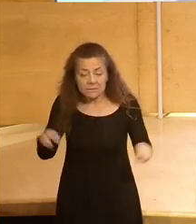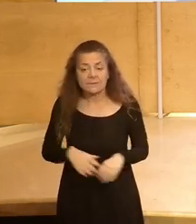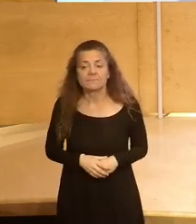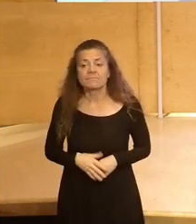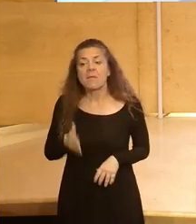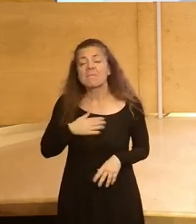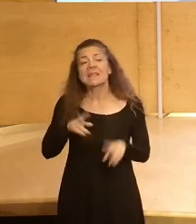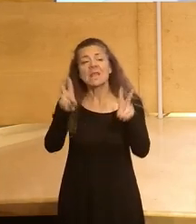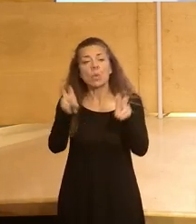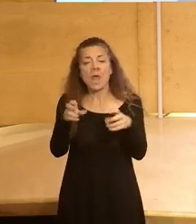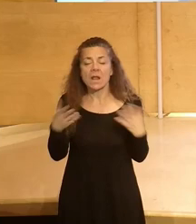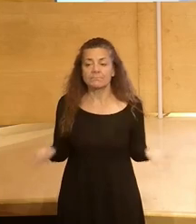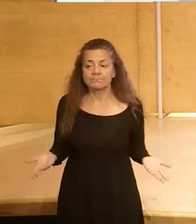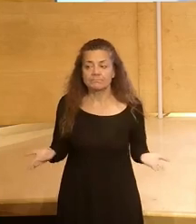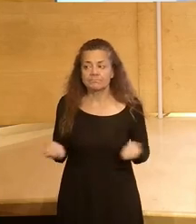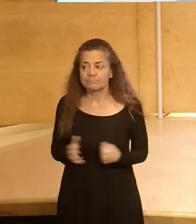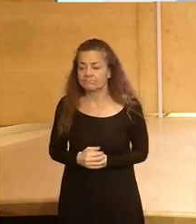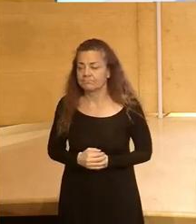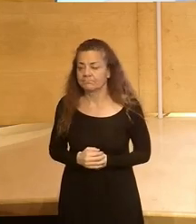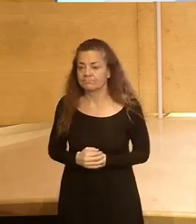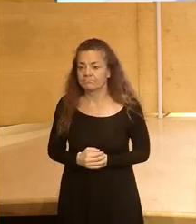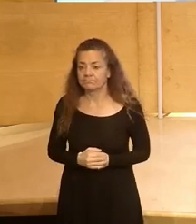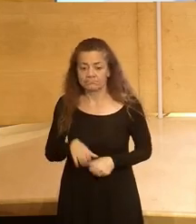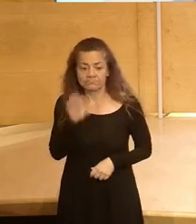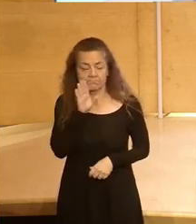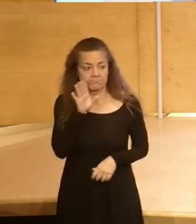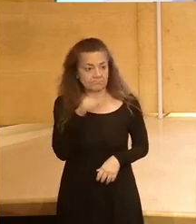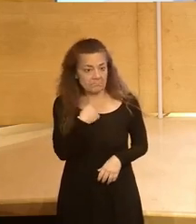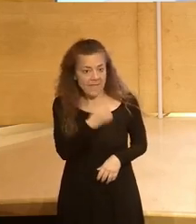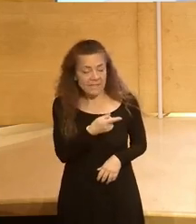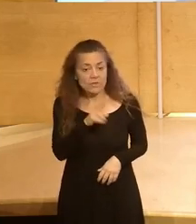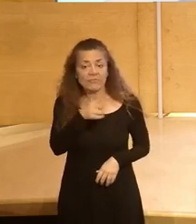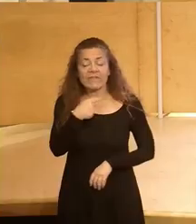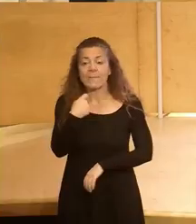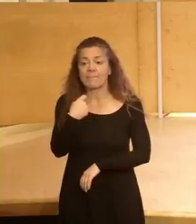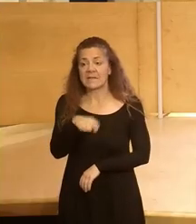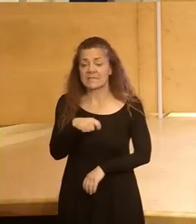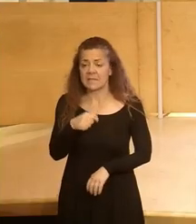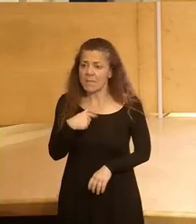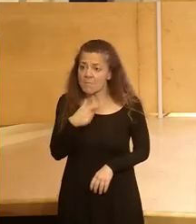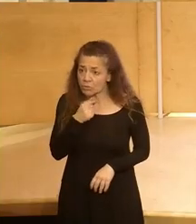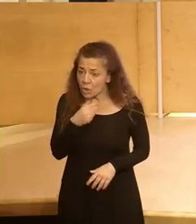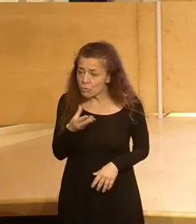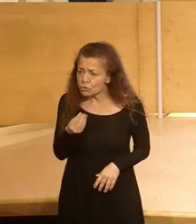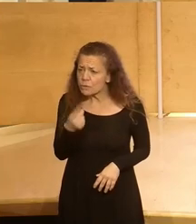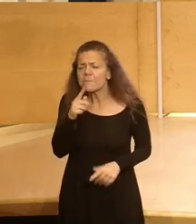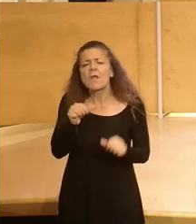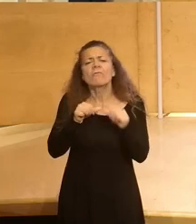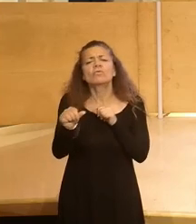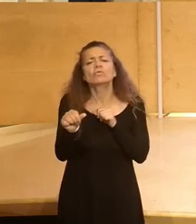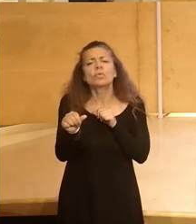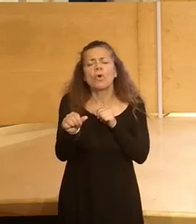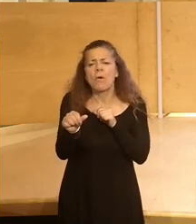mi titular sería pues el que acababa de decir la vicepresidenta me ha gustado mucho lo del futuro